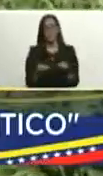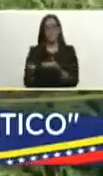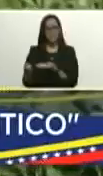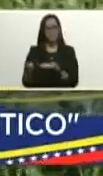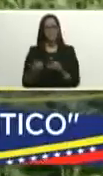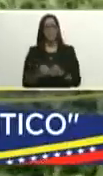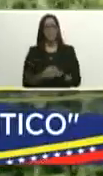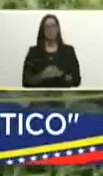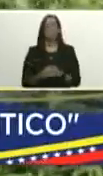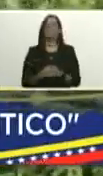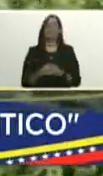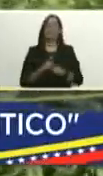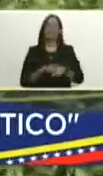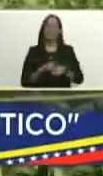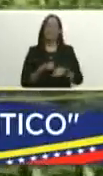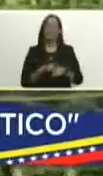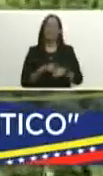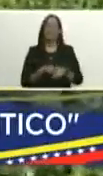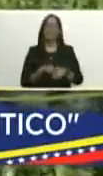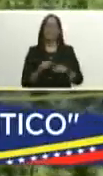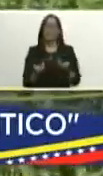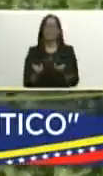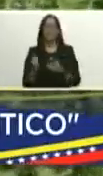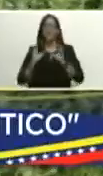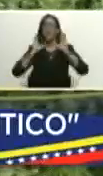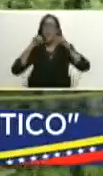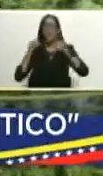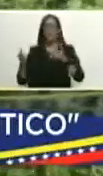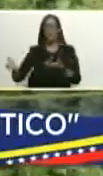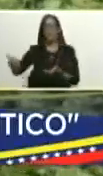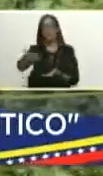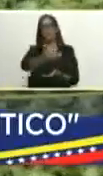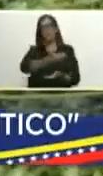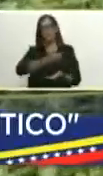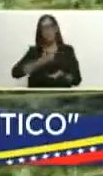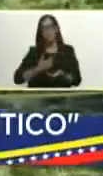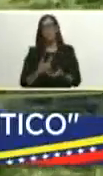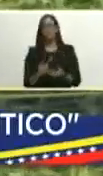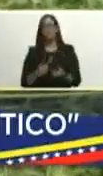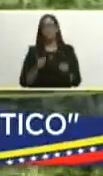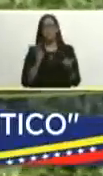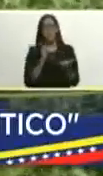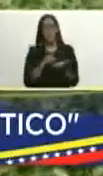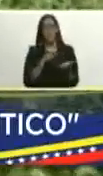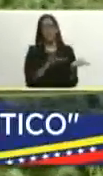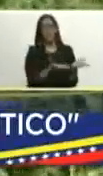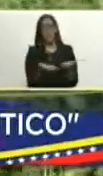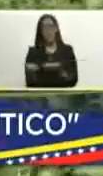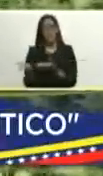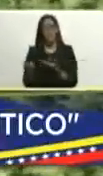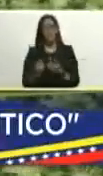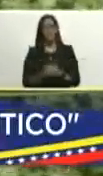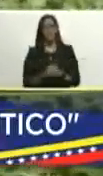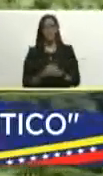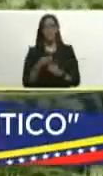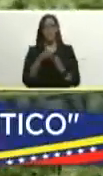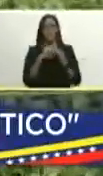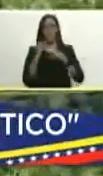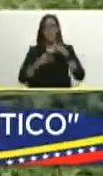para la época de cosecha, sea bienvenido por aquí y será recibido por todos los productores de aquí de la zona.